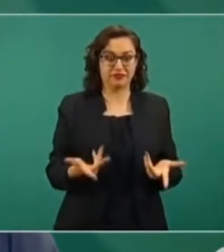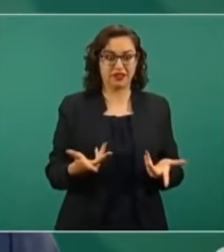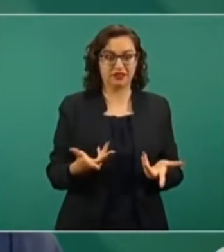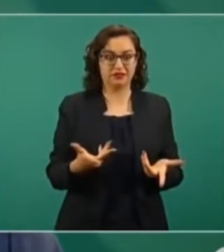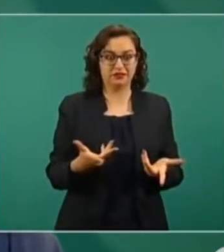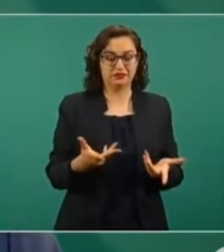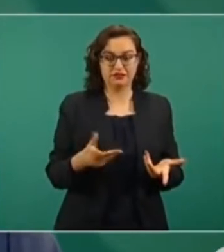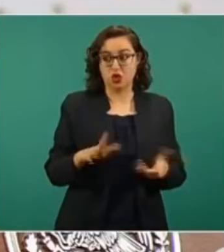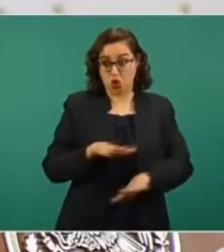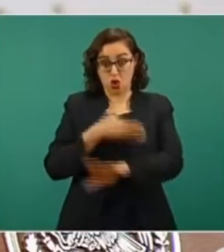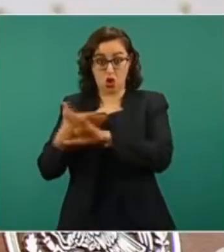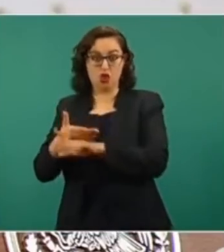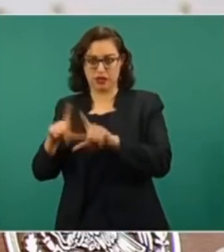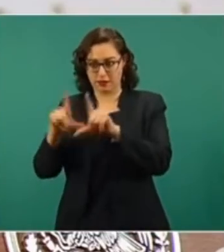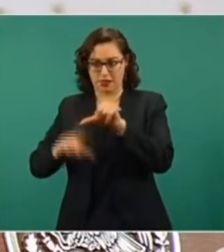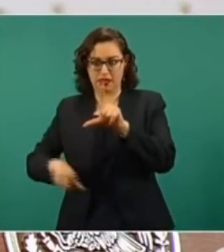hacienda pública,